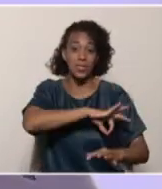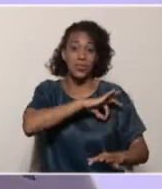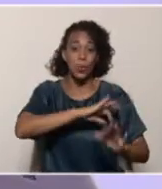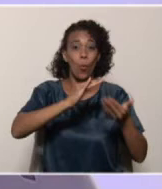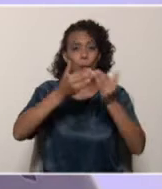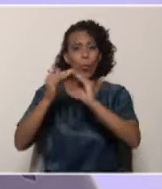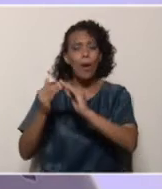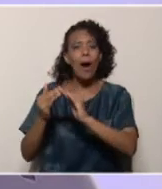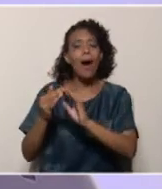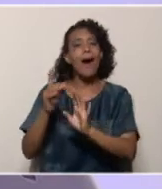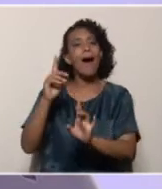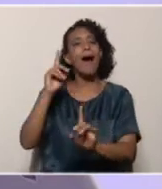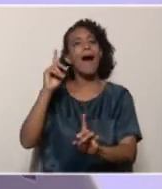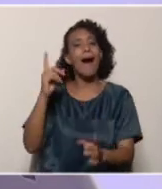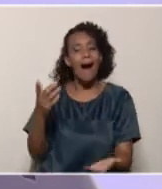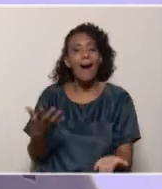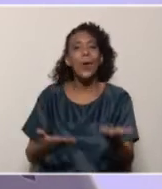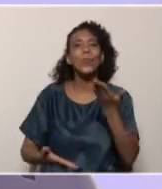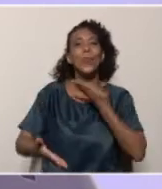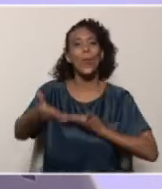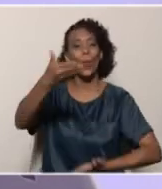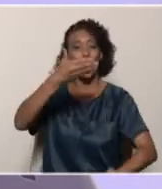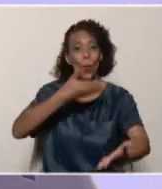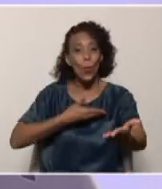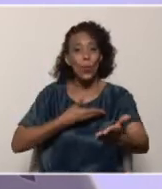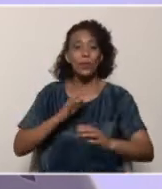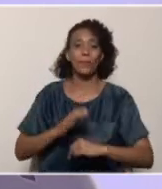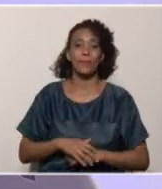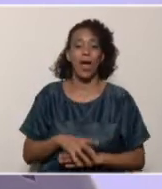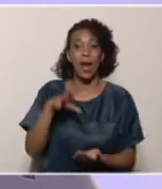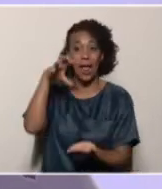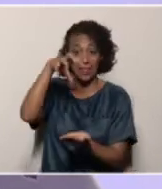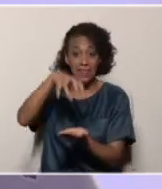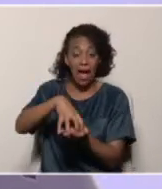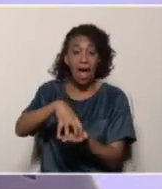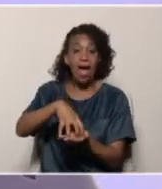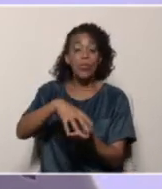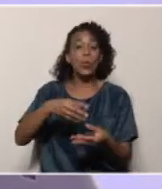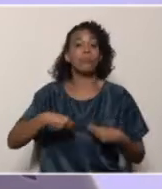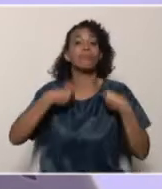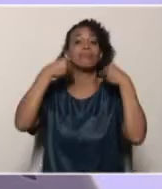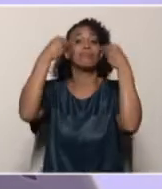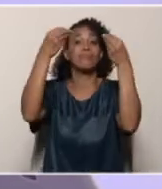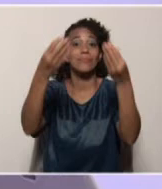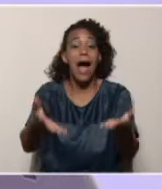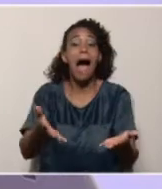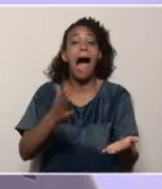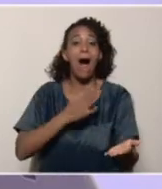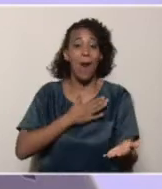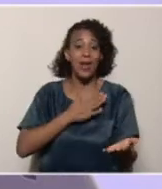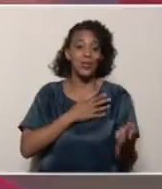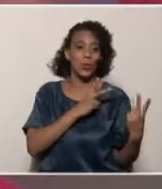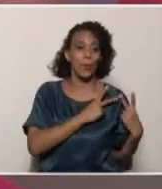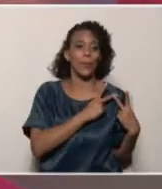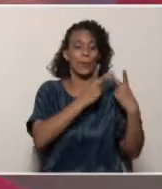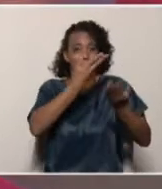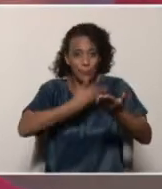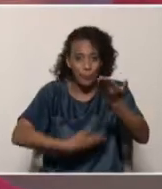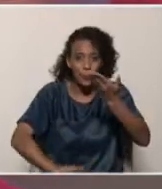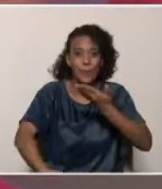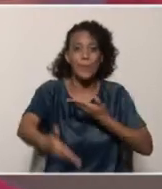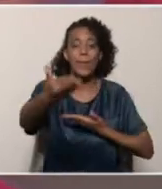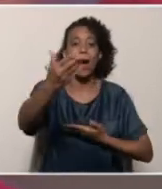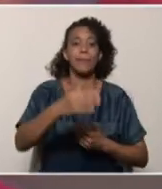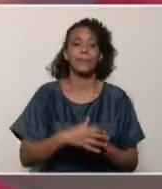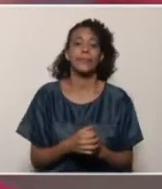que no tiene más que ver con esa retribución del esfuerzo que hizo el Estado a través de los recursos y de las disposiciones para asegurar la calidad educativa